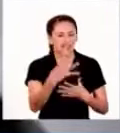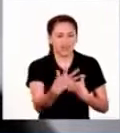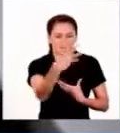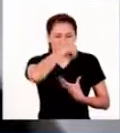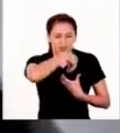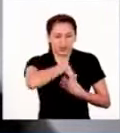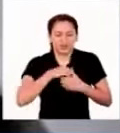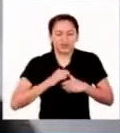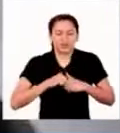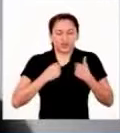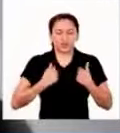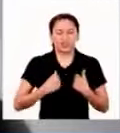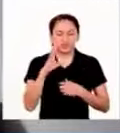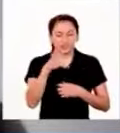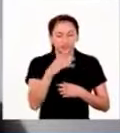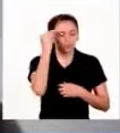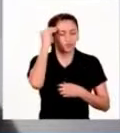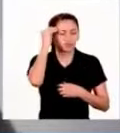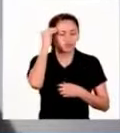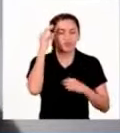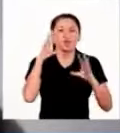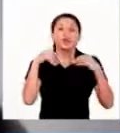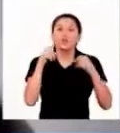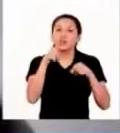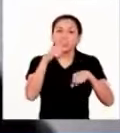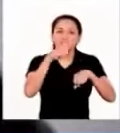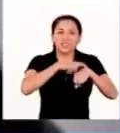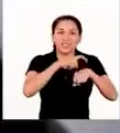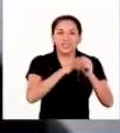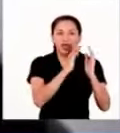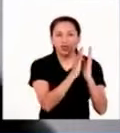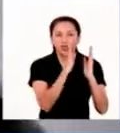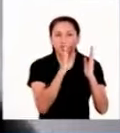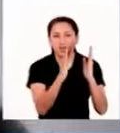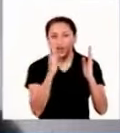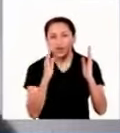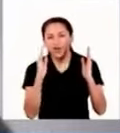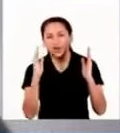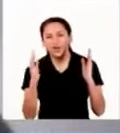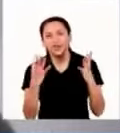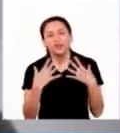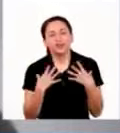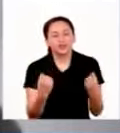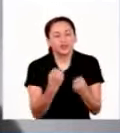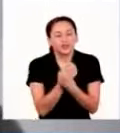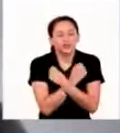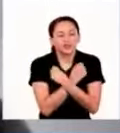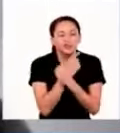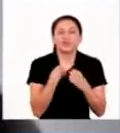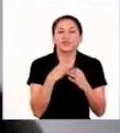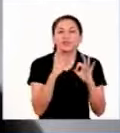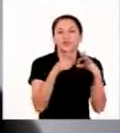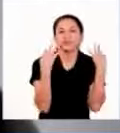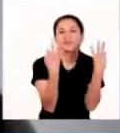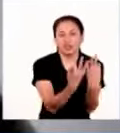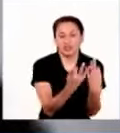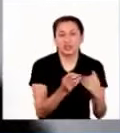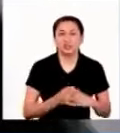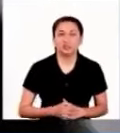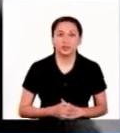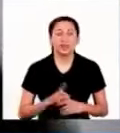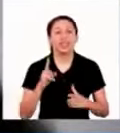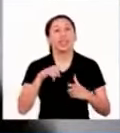que siempre los voy a llevar en mi mente y en mi corazón, que son momentos que lo pasas con la persona que más quieres.